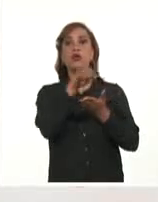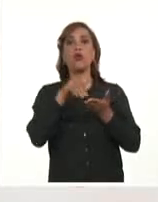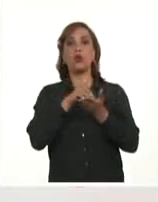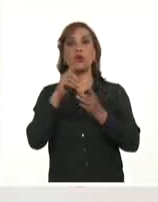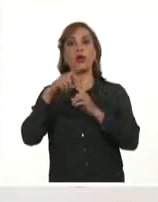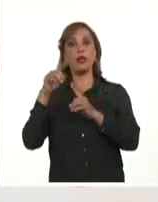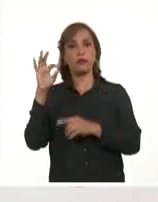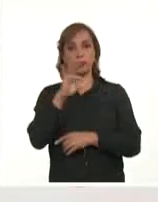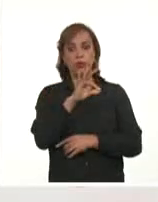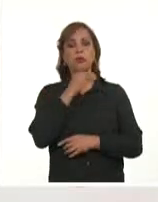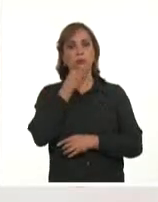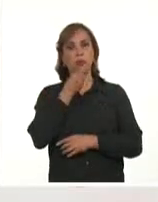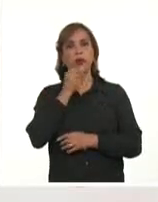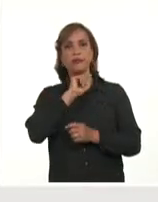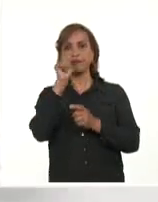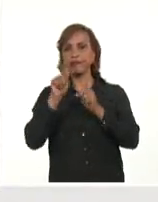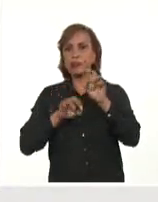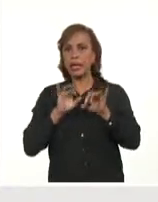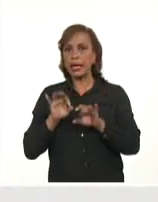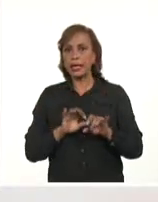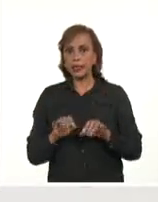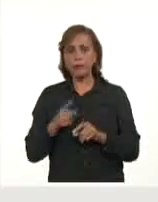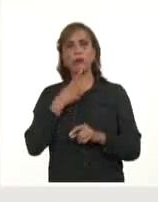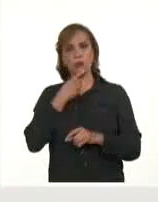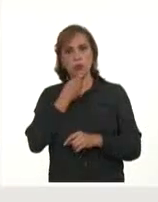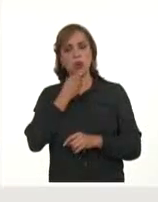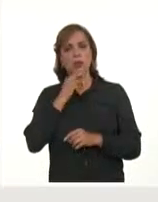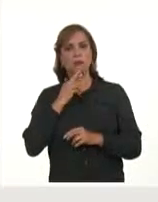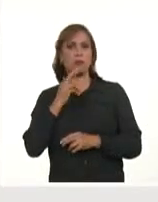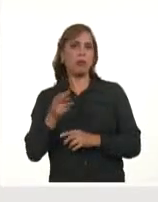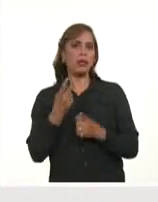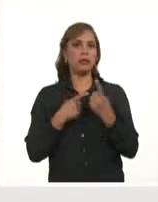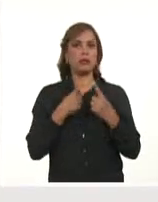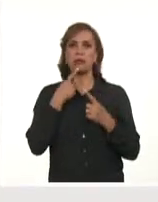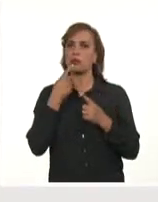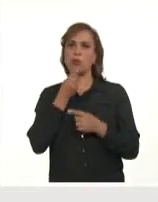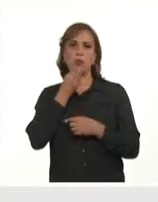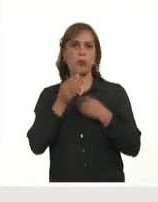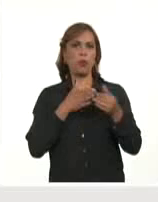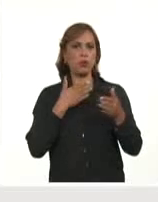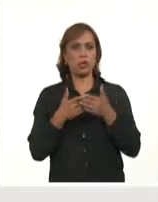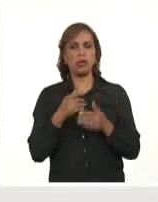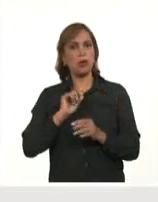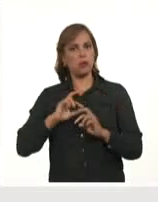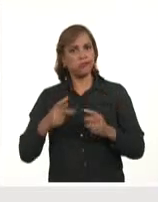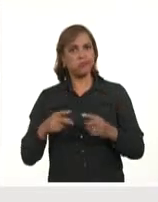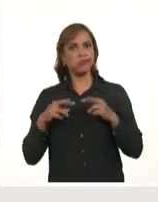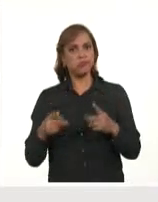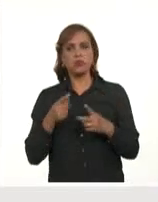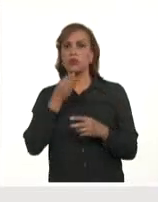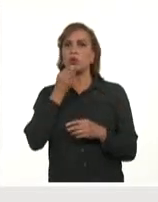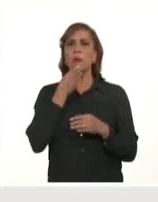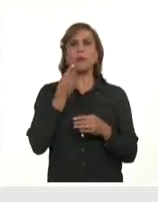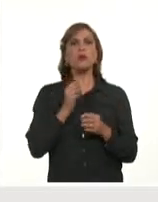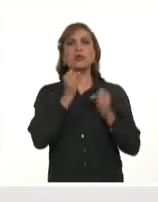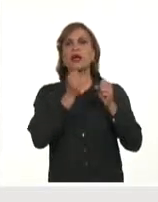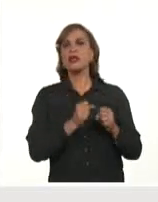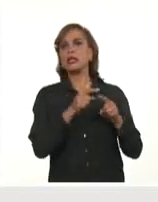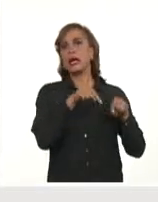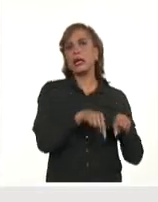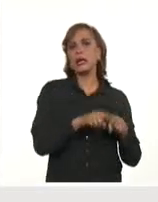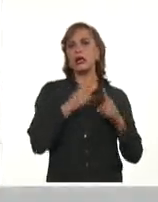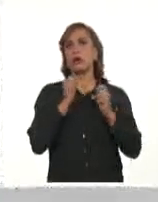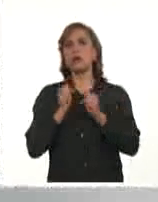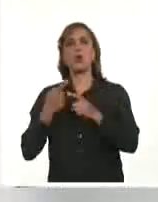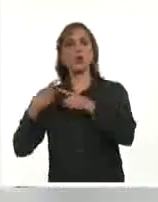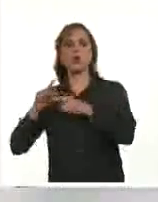.cu. En ese portal web, los ciudadanos pueden escribir tantas veces estimen conveniente, sin importar su estatus migratorio, pues